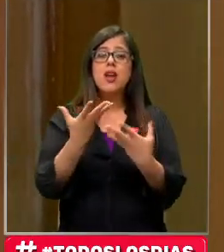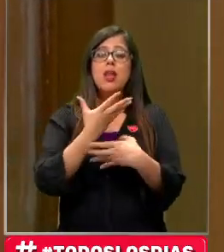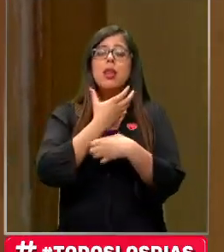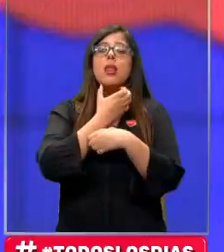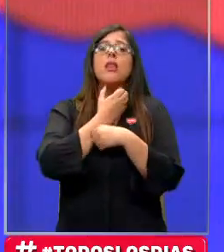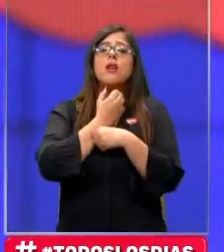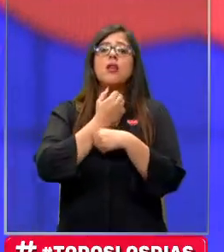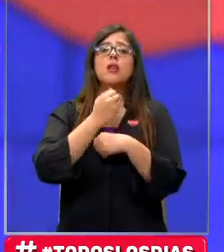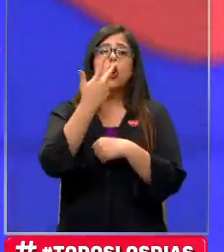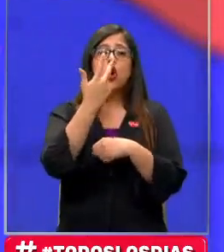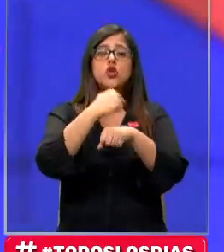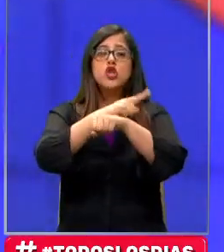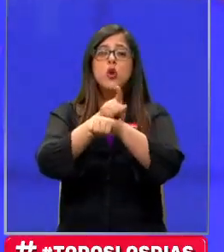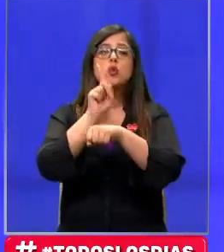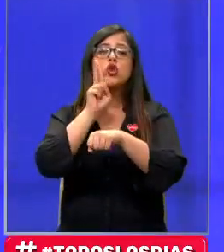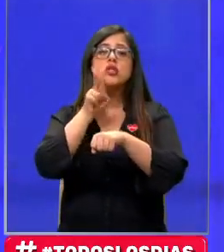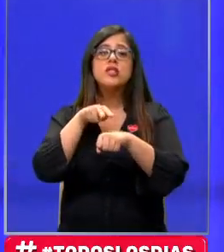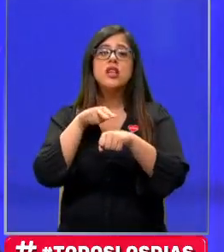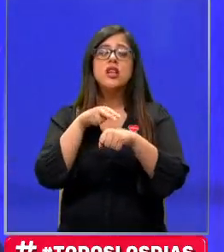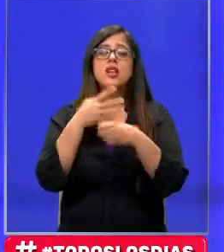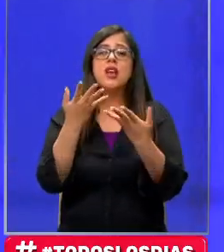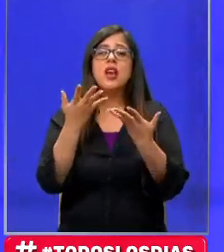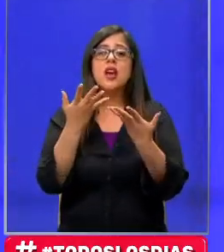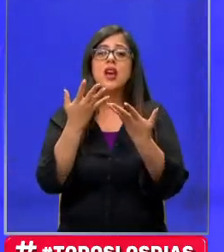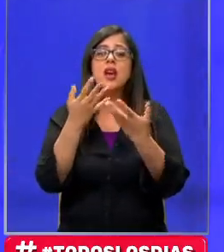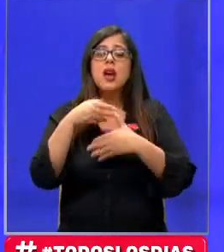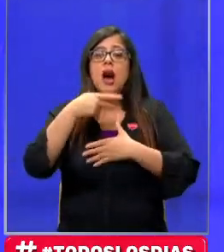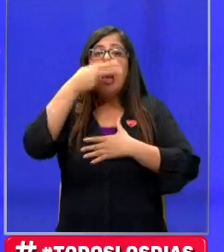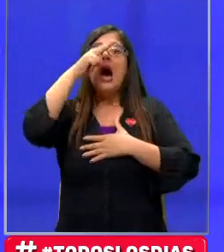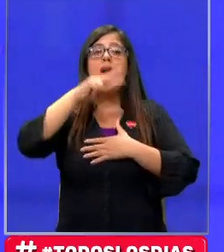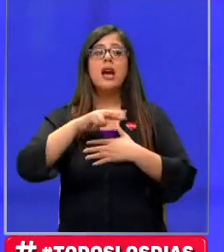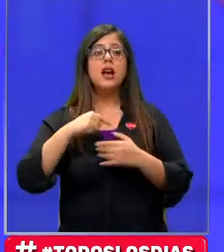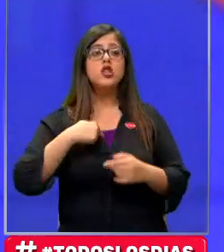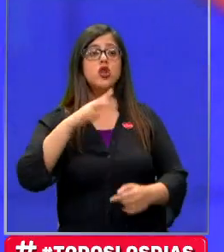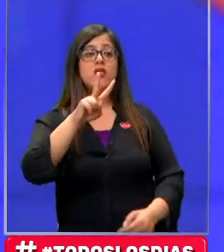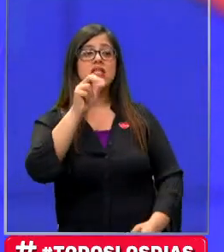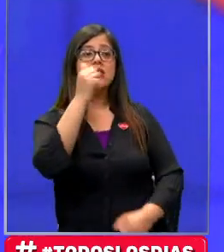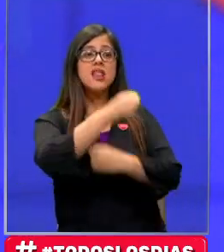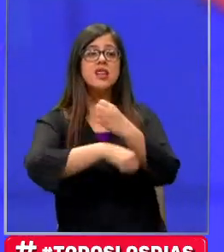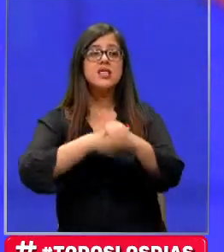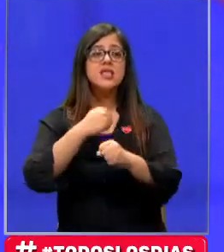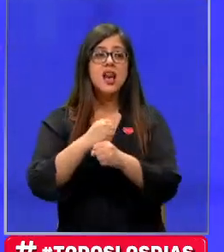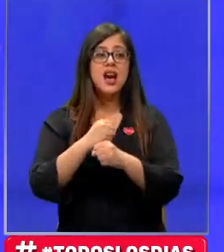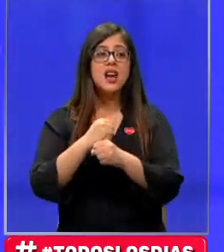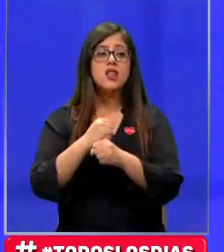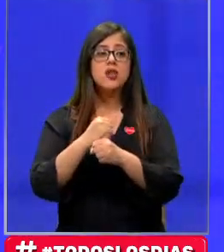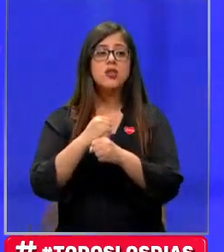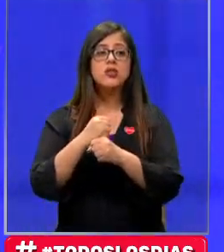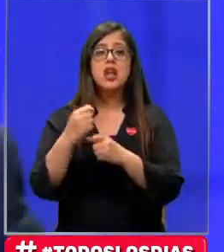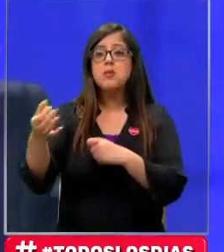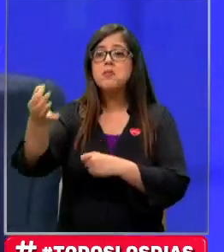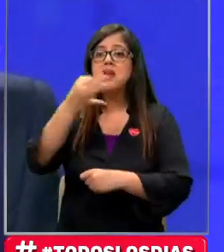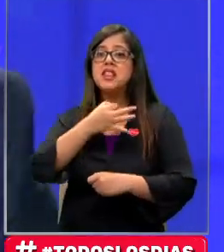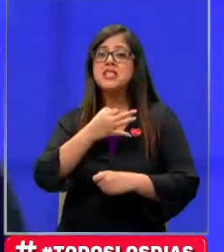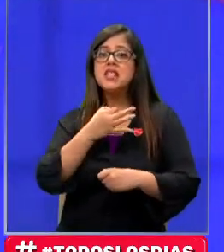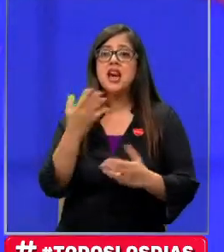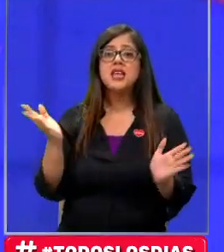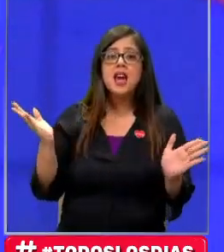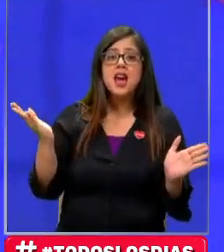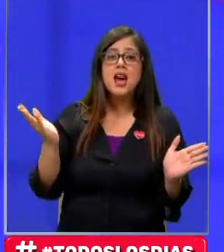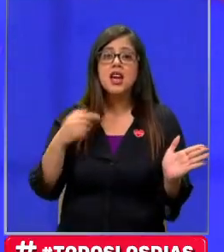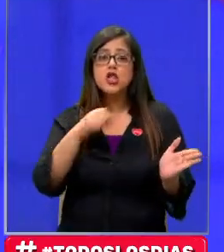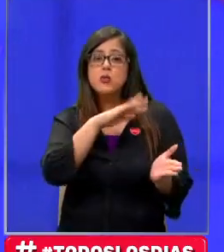sin oxígeno. Tengo 26 años para sorpresa del medio, que decía que me iba a morir a los 12. Spoiler, sorbí.